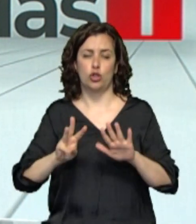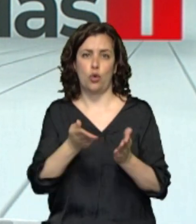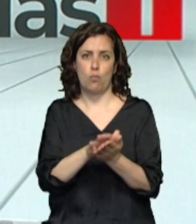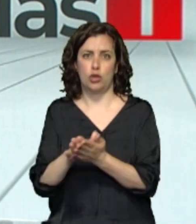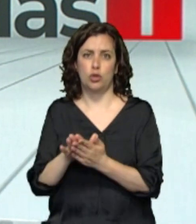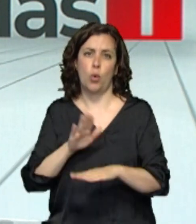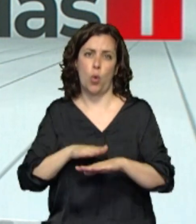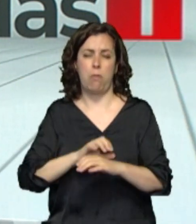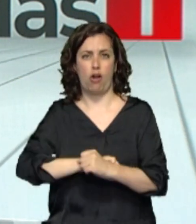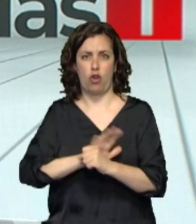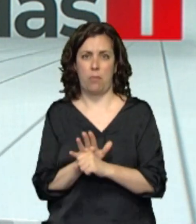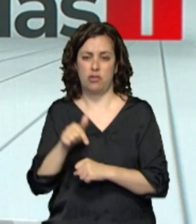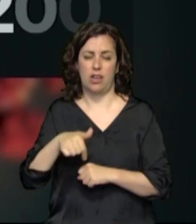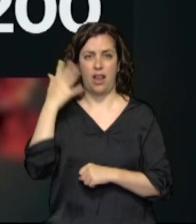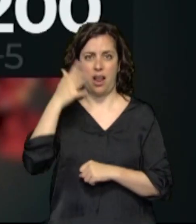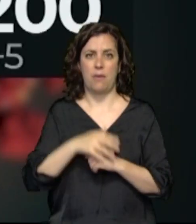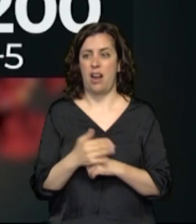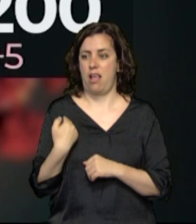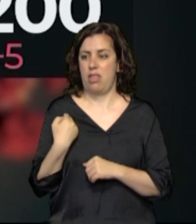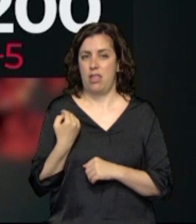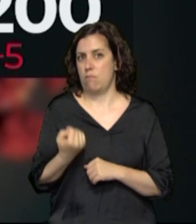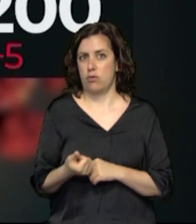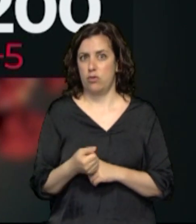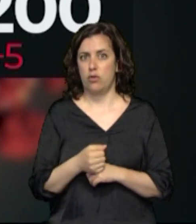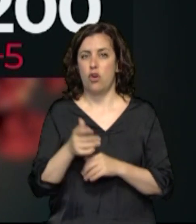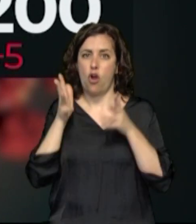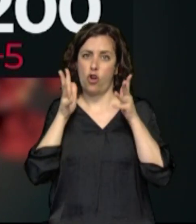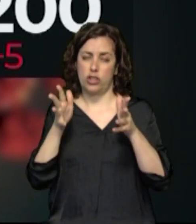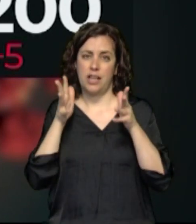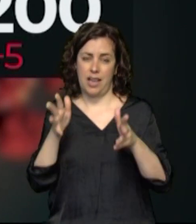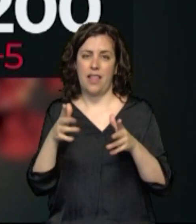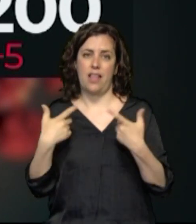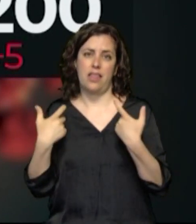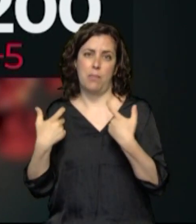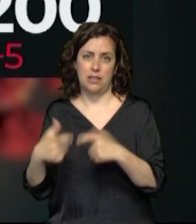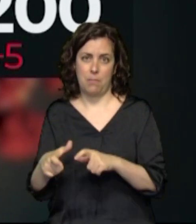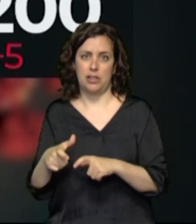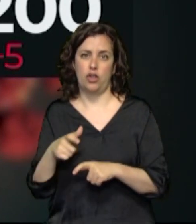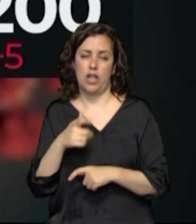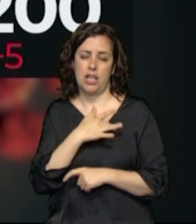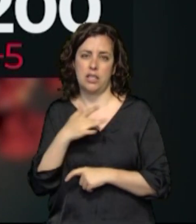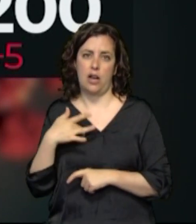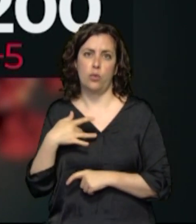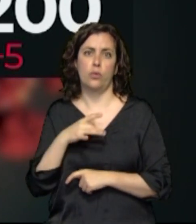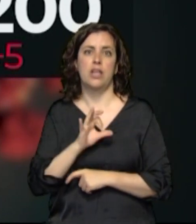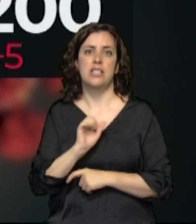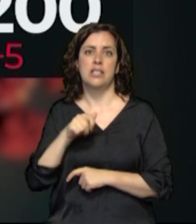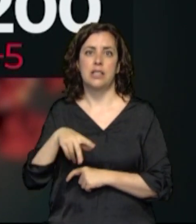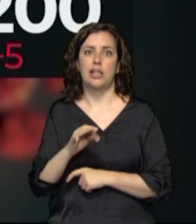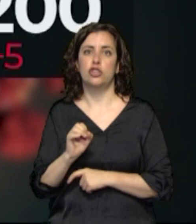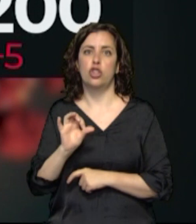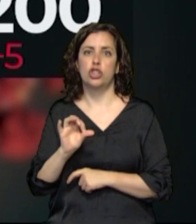por COVID en Navarra. Lo acaba de anunciar hace unos minutos la consejera del Departamento de Salud, Santos Indurain. Ahí lo tiene.